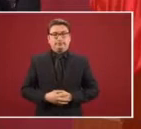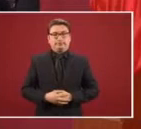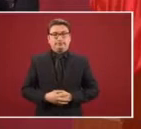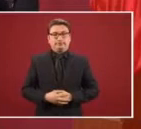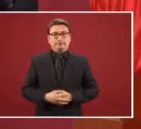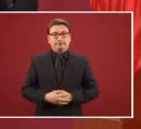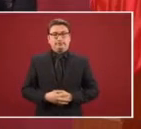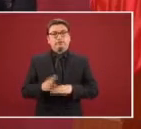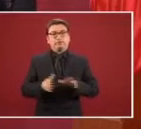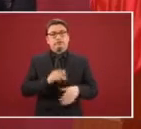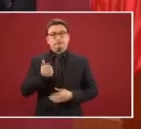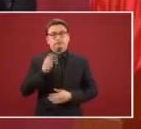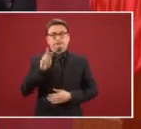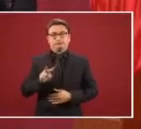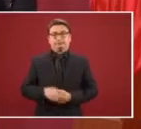La siguiente, por favor.